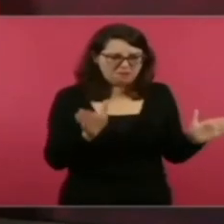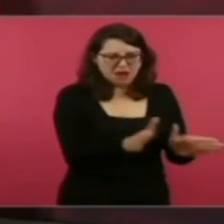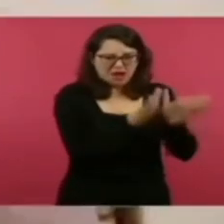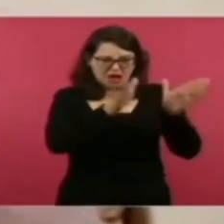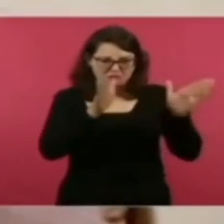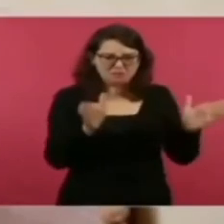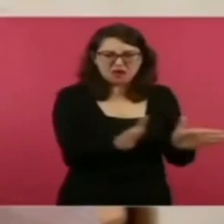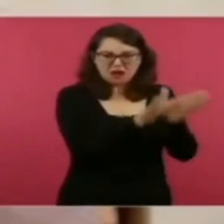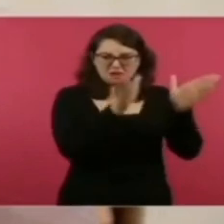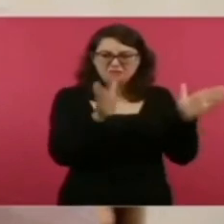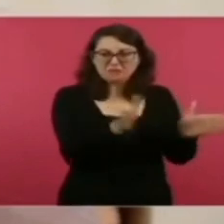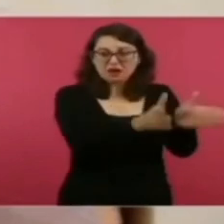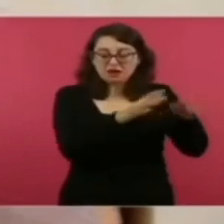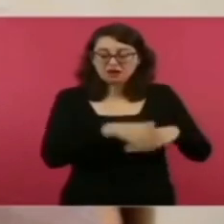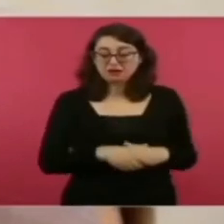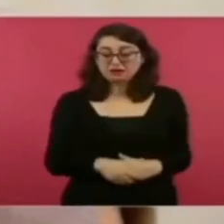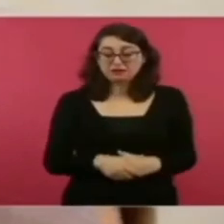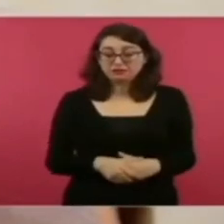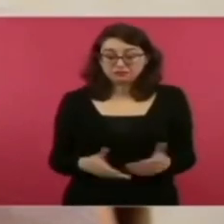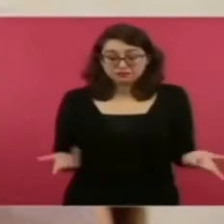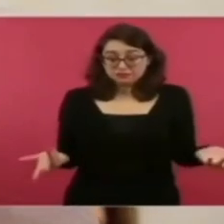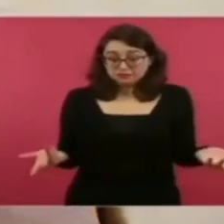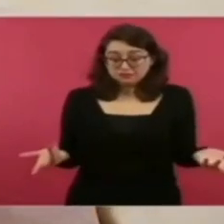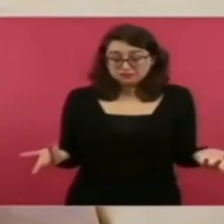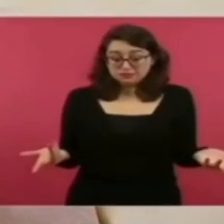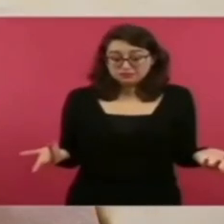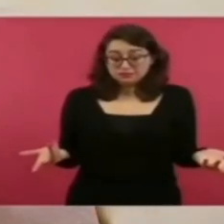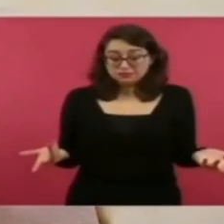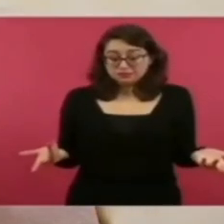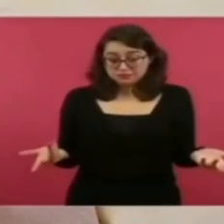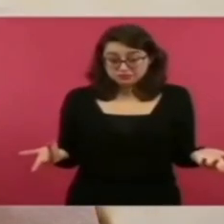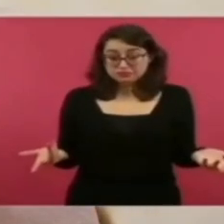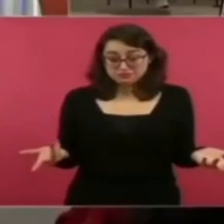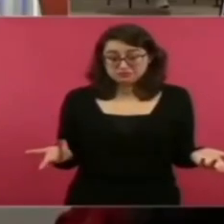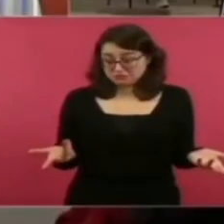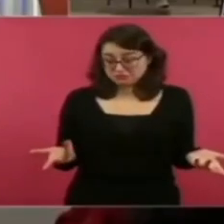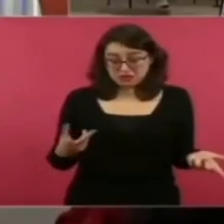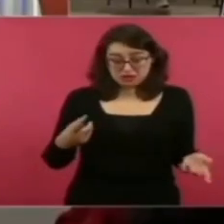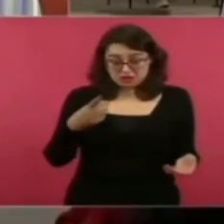hubo cargada sigue habiendo pero ya